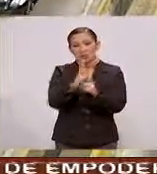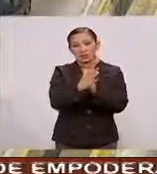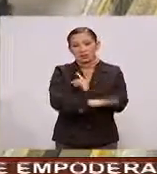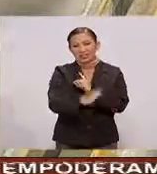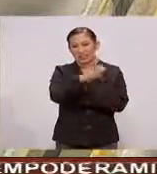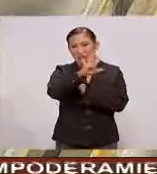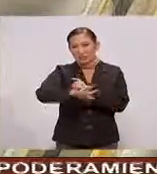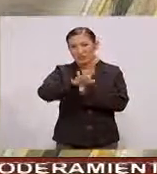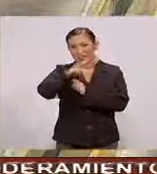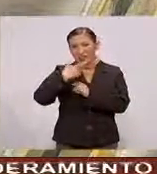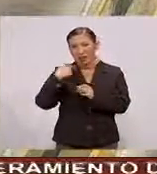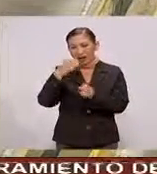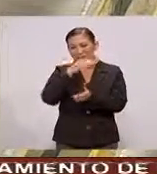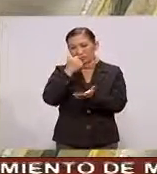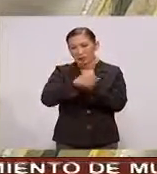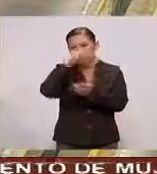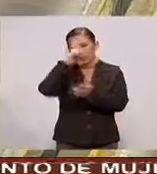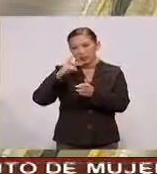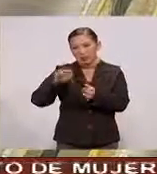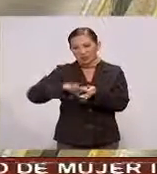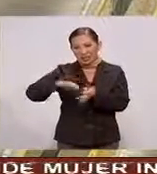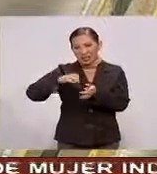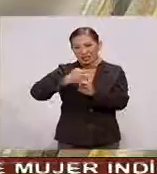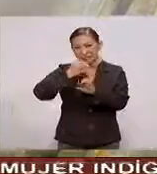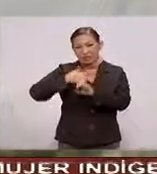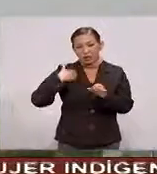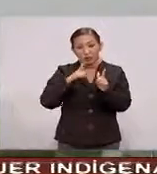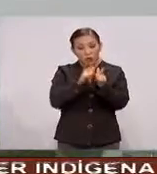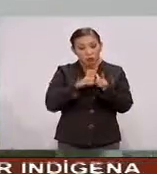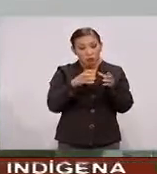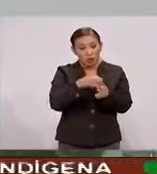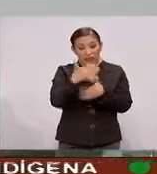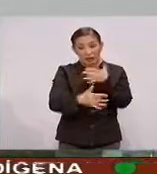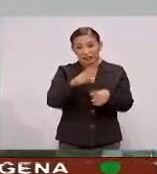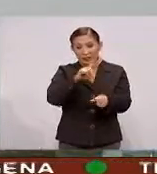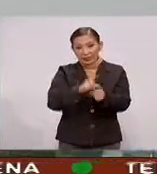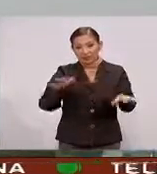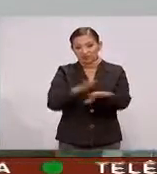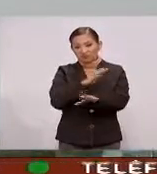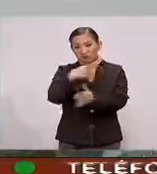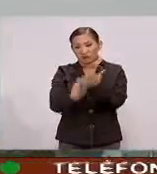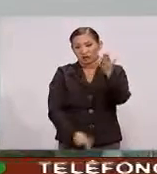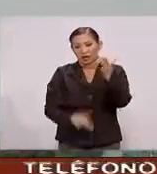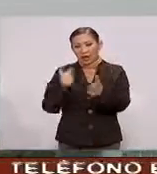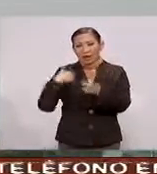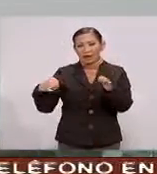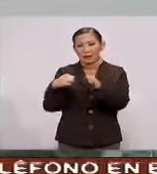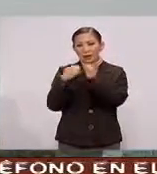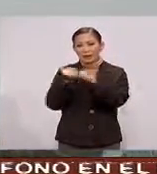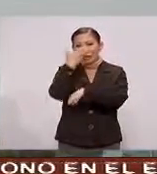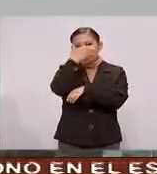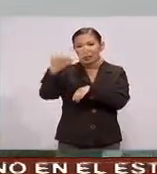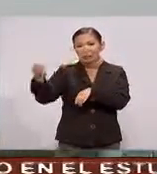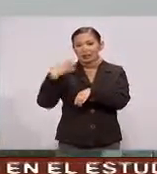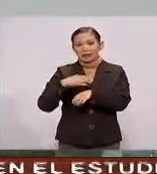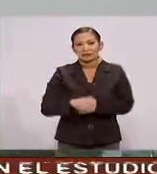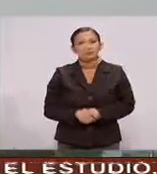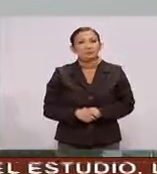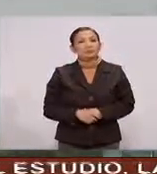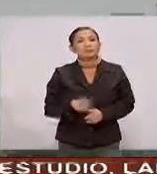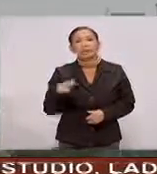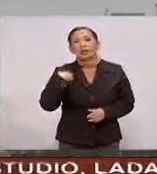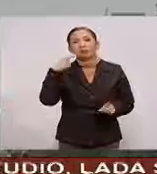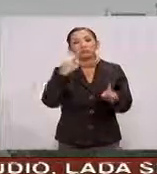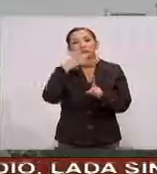Ambiental de la Megalópolis formará un grupo de trabajo Que en 15 días modificará el programa de contingencias ambientales atmosféricas